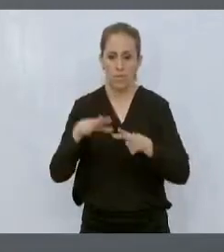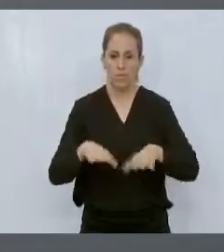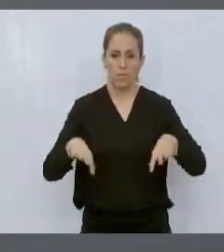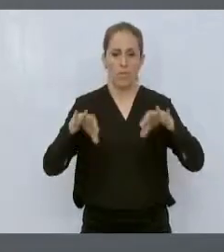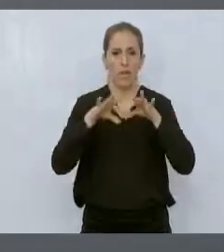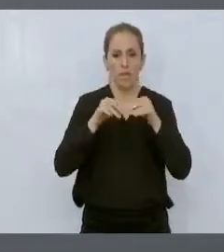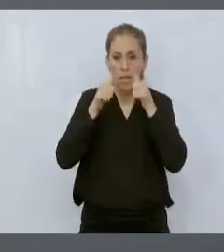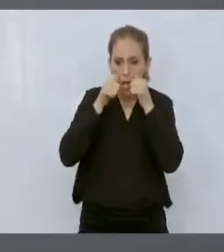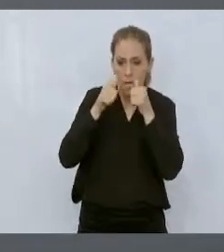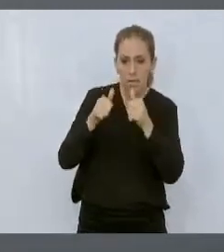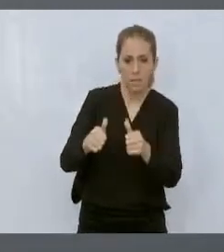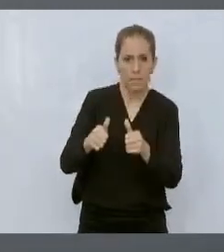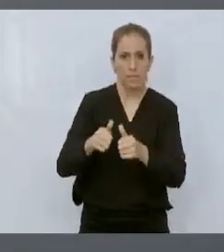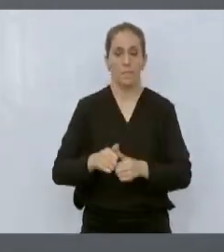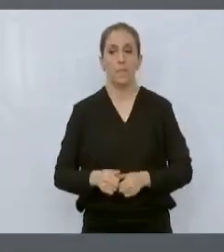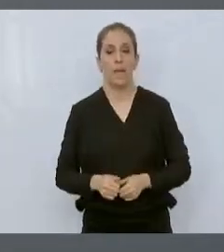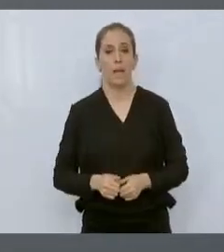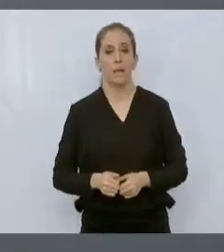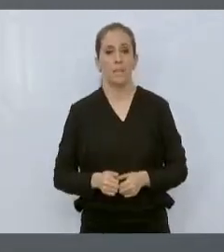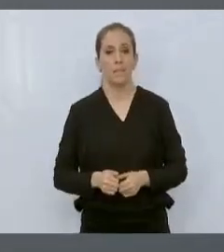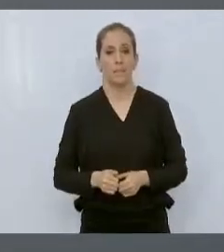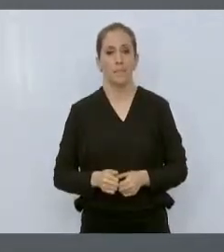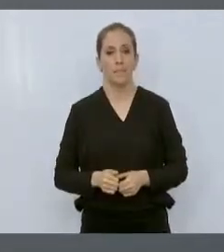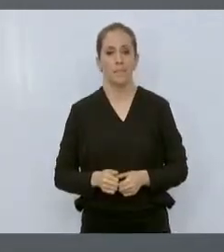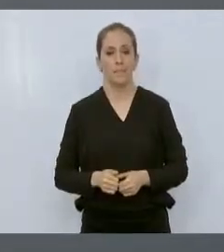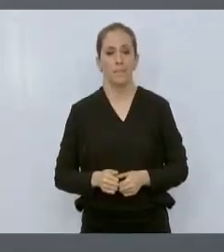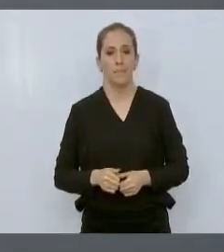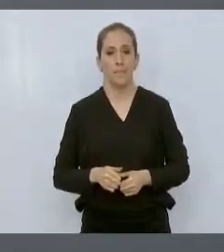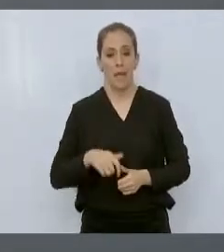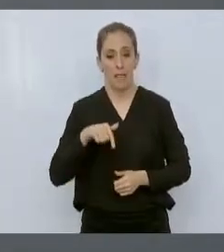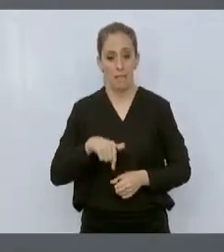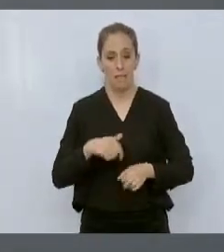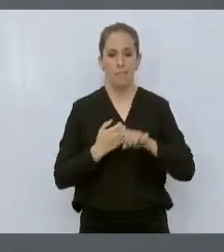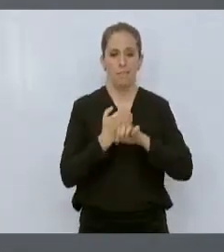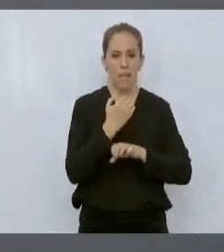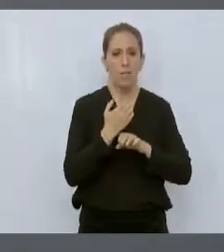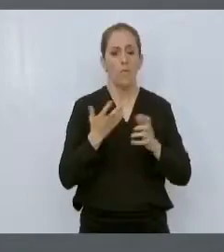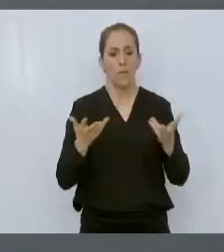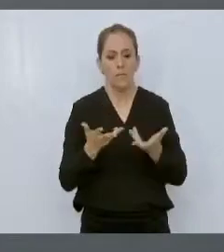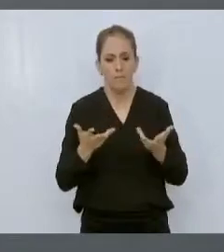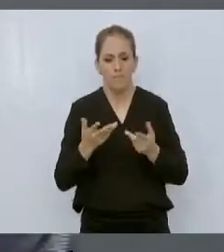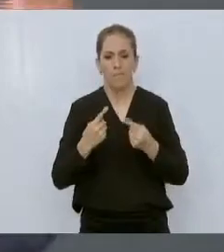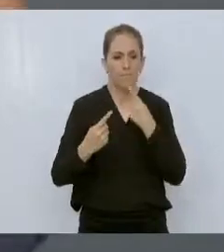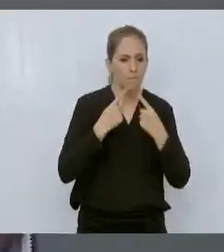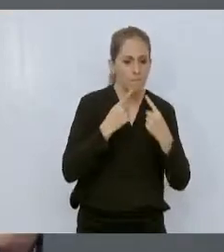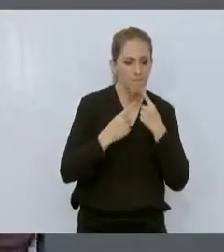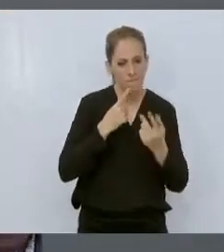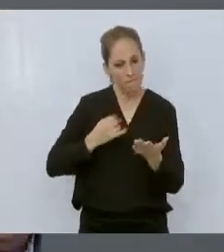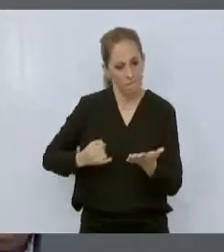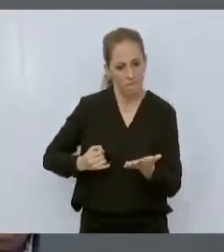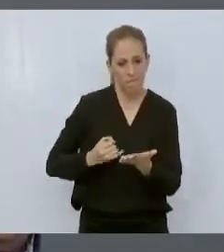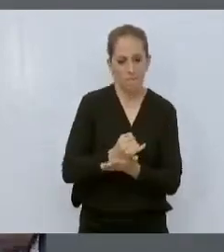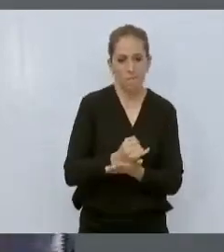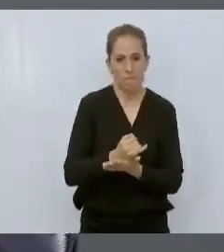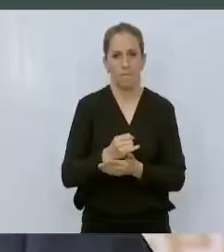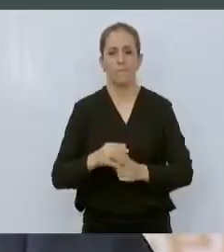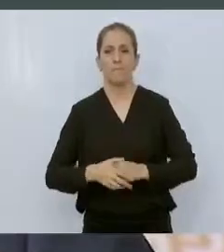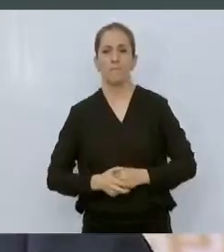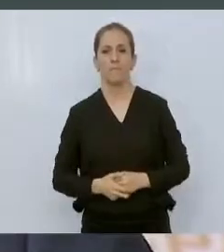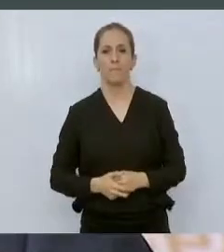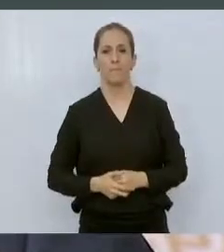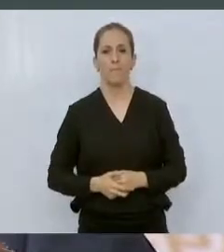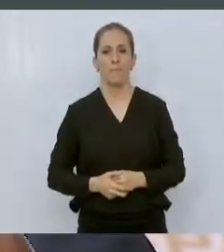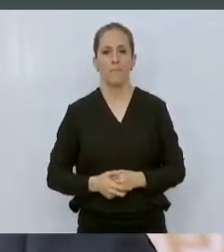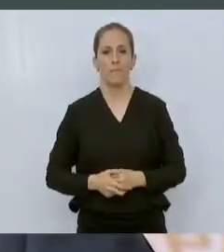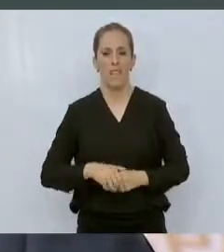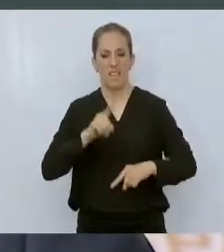un fondo que le llamamos en donde junto con los hoteleros del Estado de Nuevo León decidimos descentralizar el impuesto